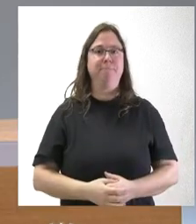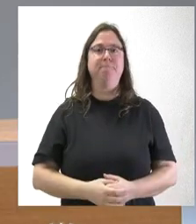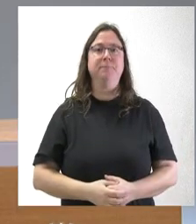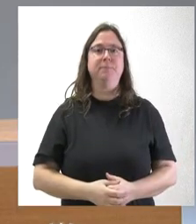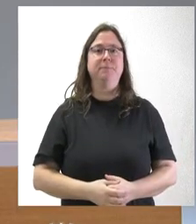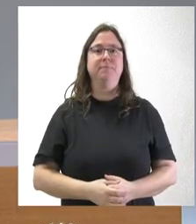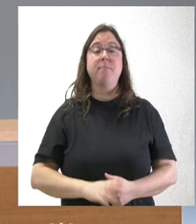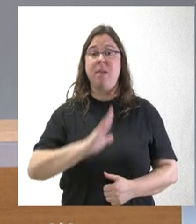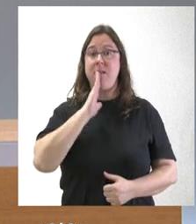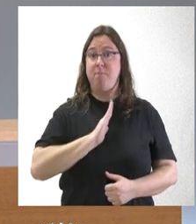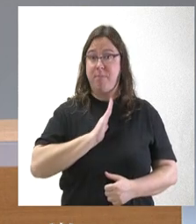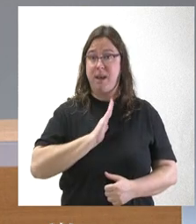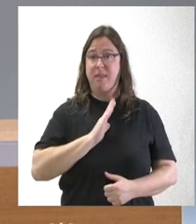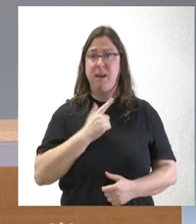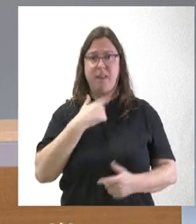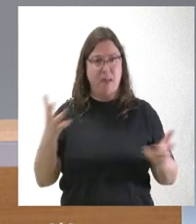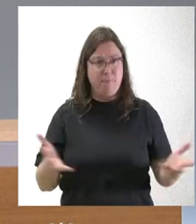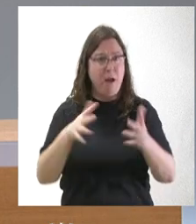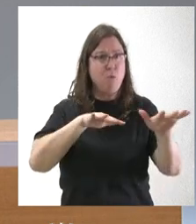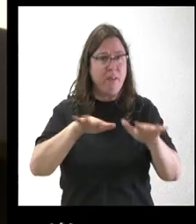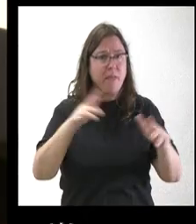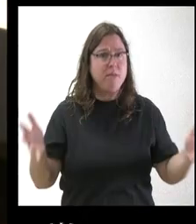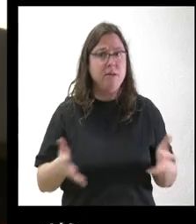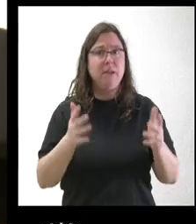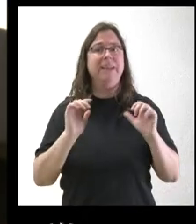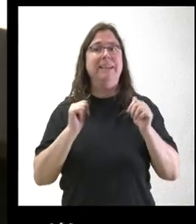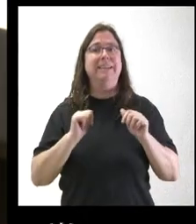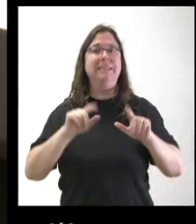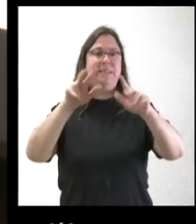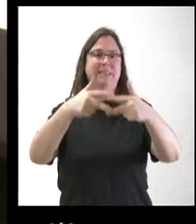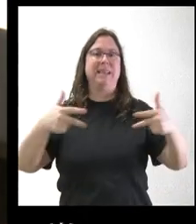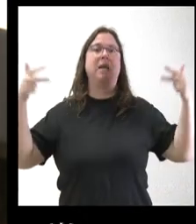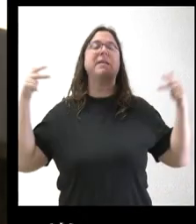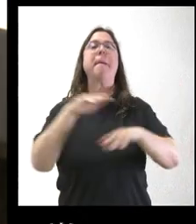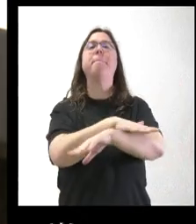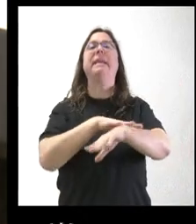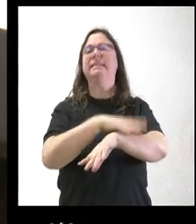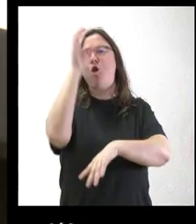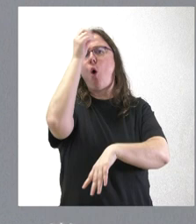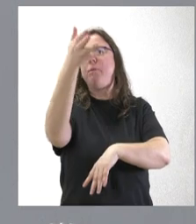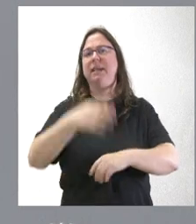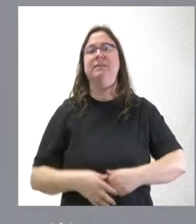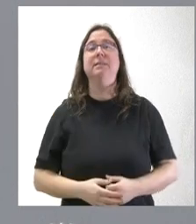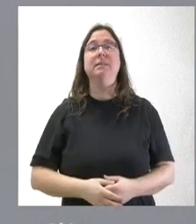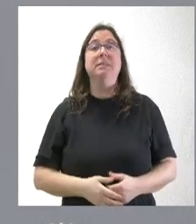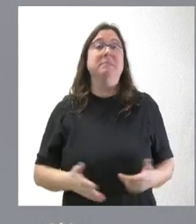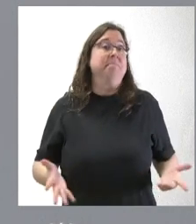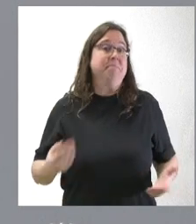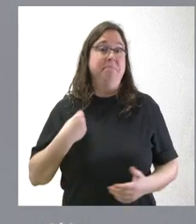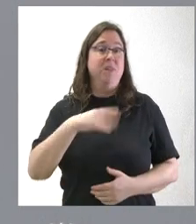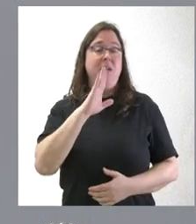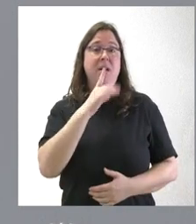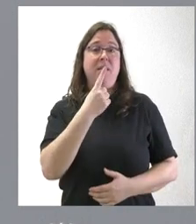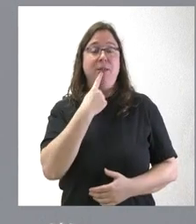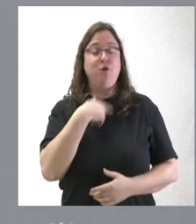¿Qué le parecen las palabras esas alentando a la movilización desde una sala de prensa del Ministerio? Pues, como les digo, nos